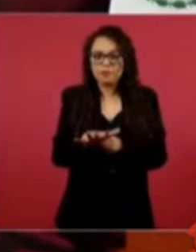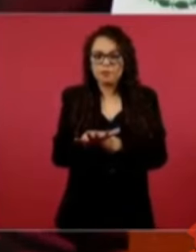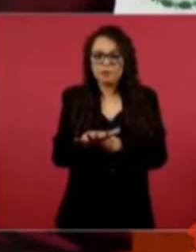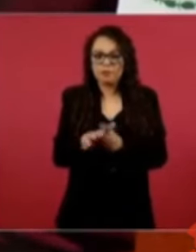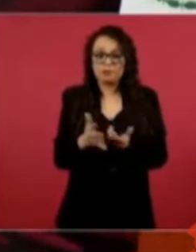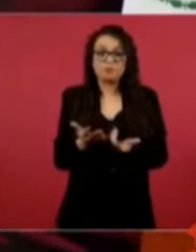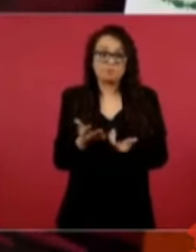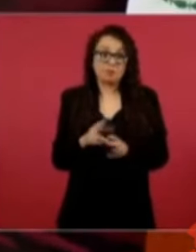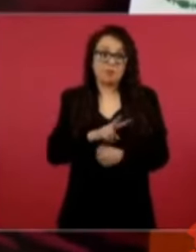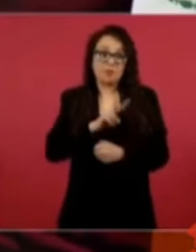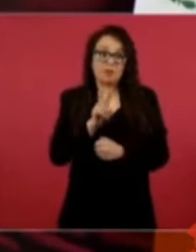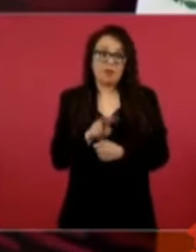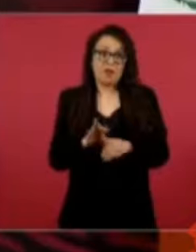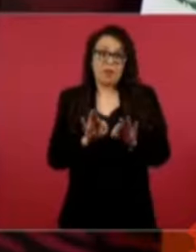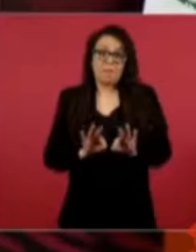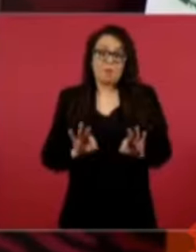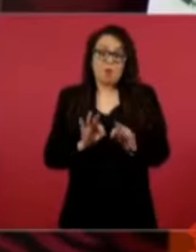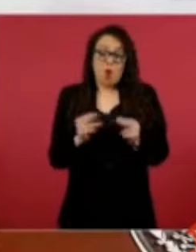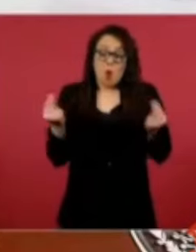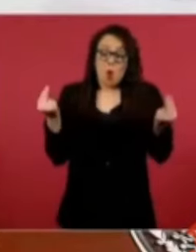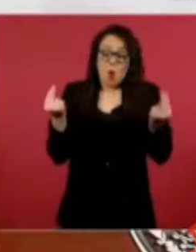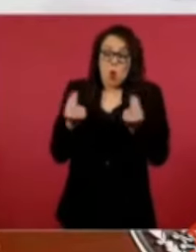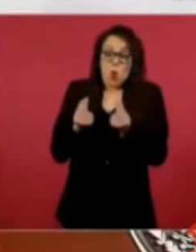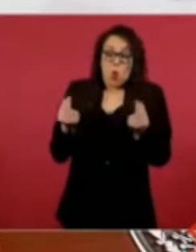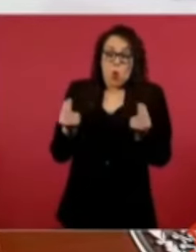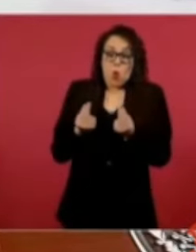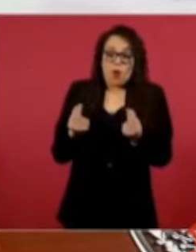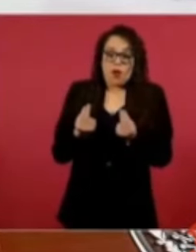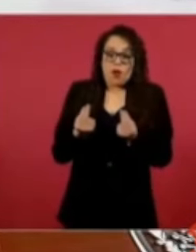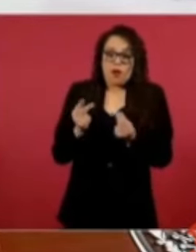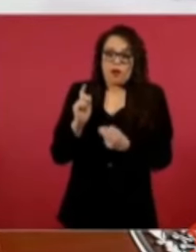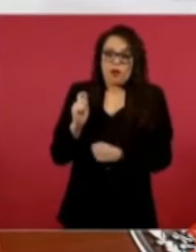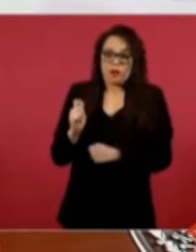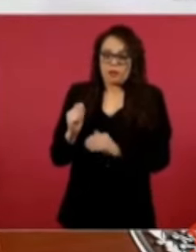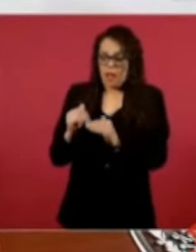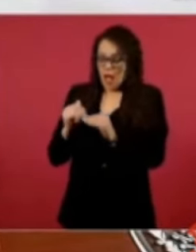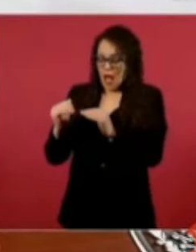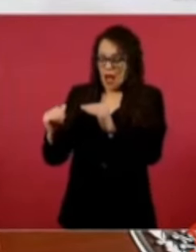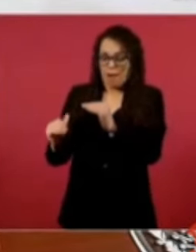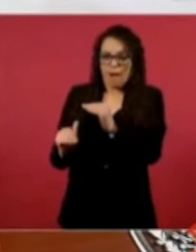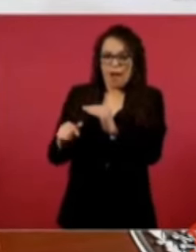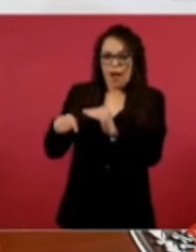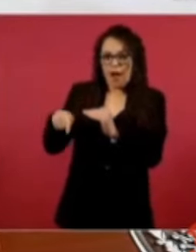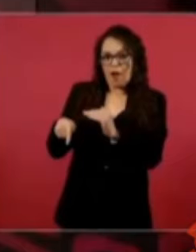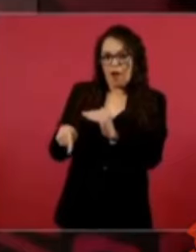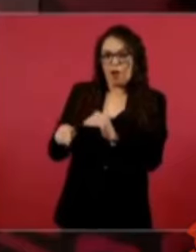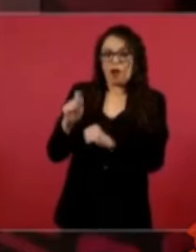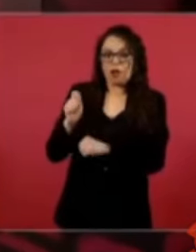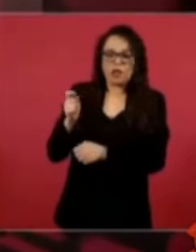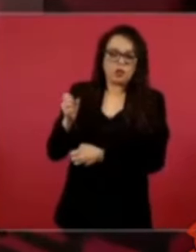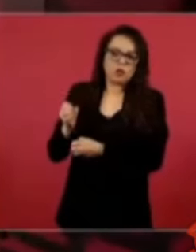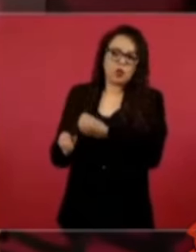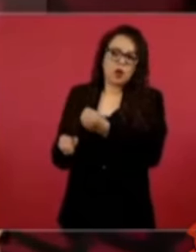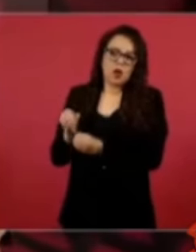es abajo, o sea, de la base hacia arriba,